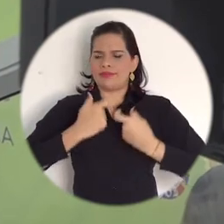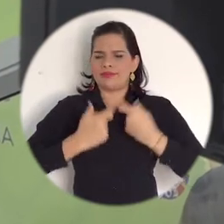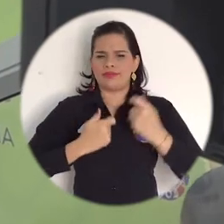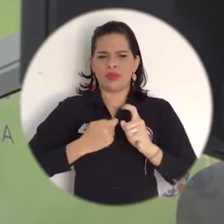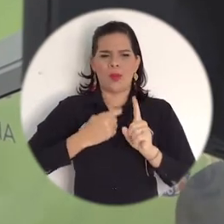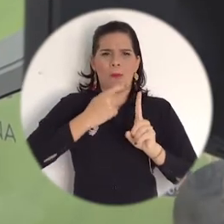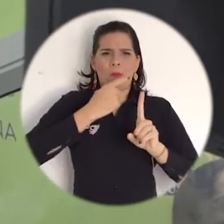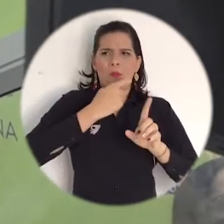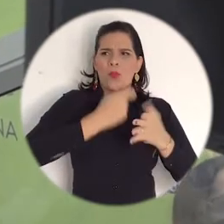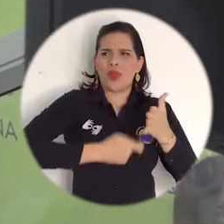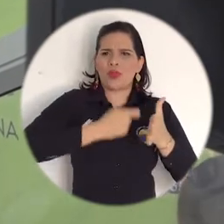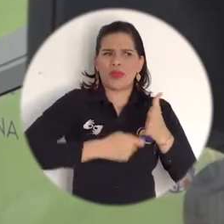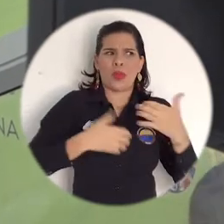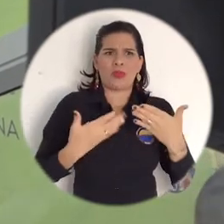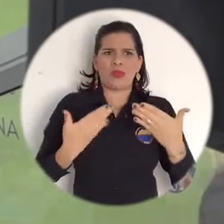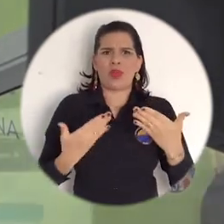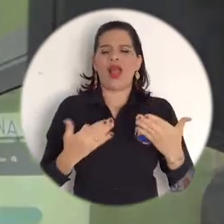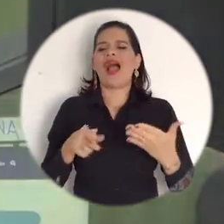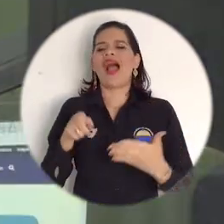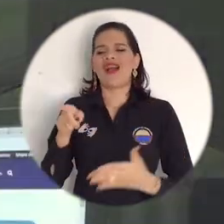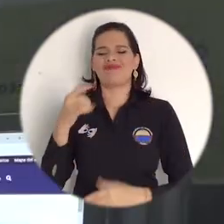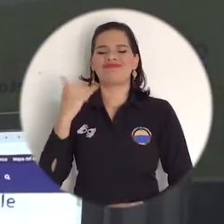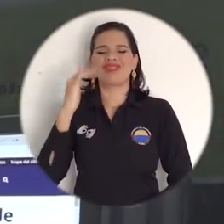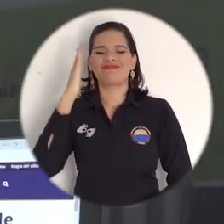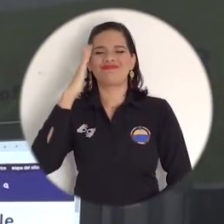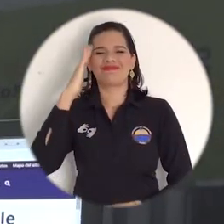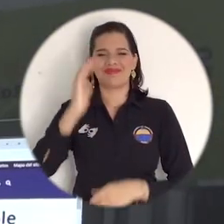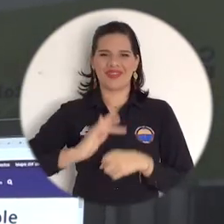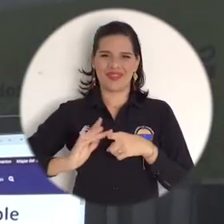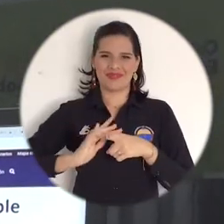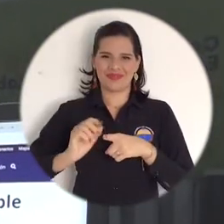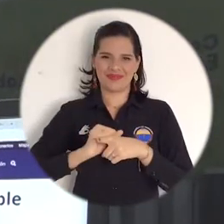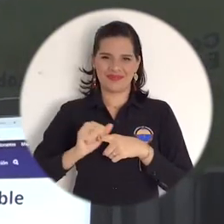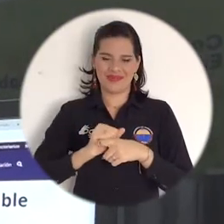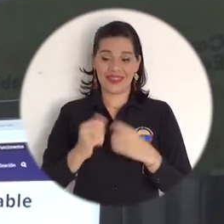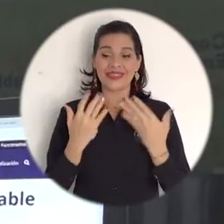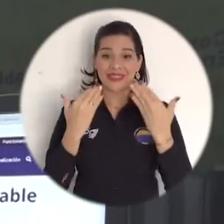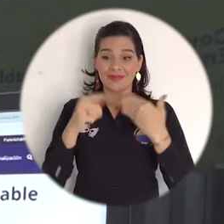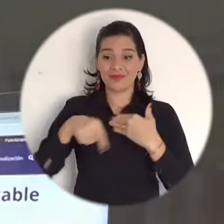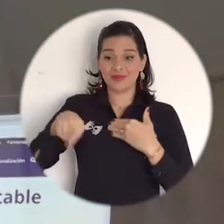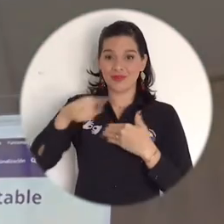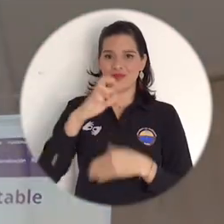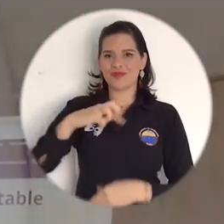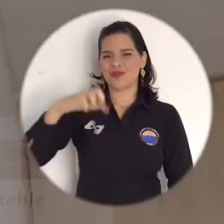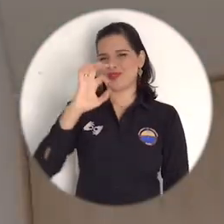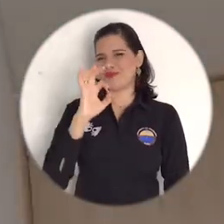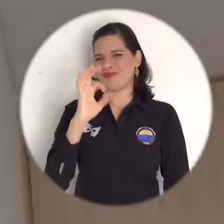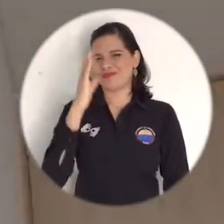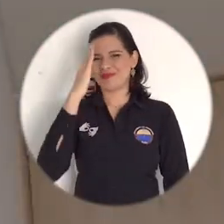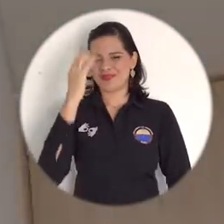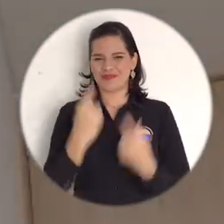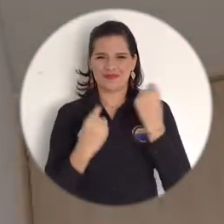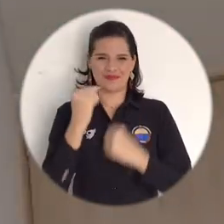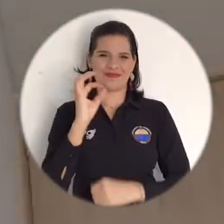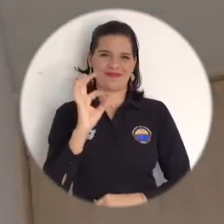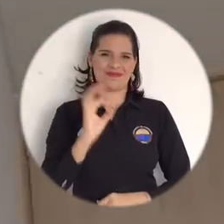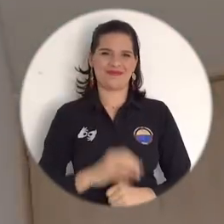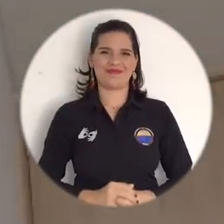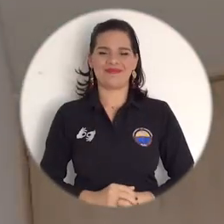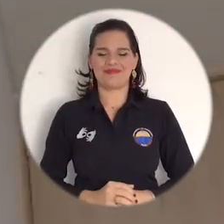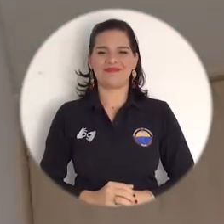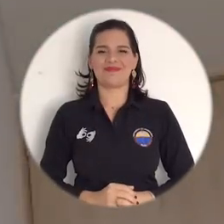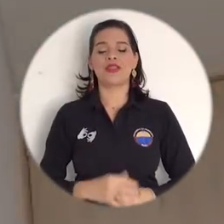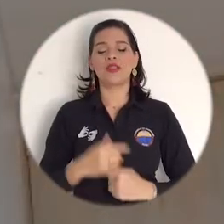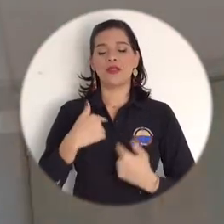por primera vez a declarar su renta y no sabe cómo. Y estoy segura que va a hacer mucho provecho en sus carreras profesionales como